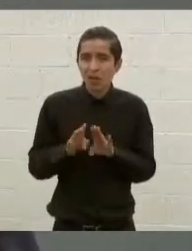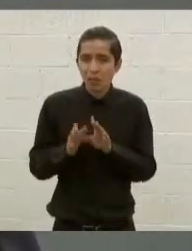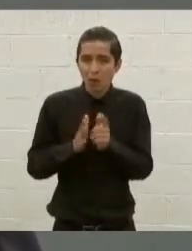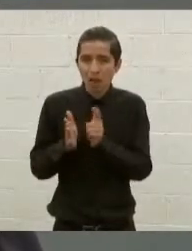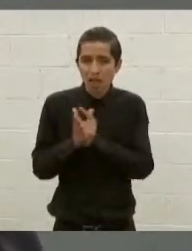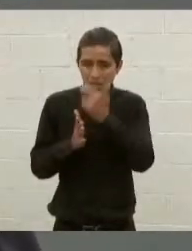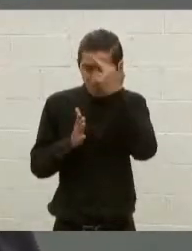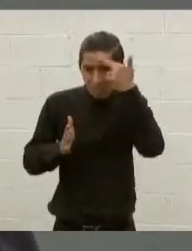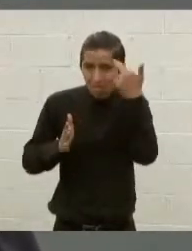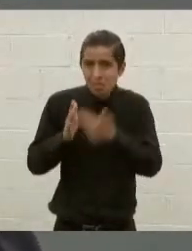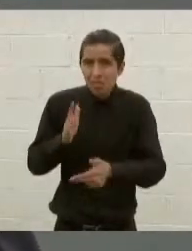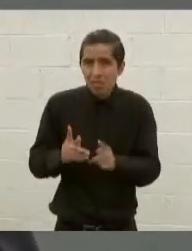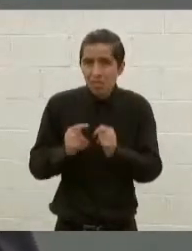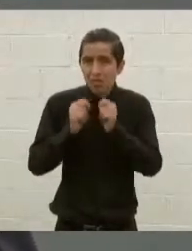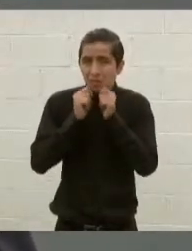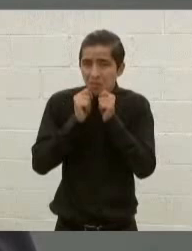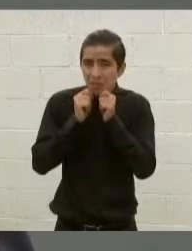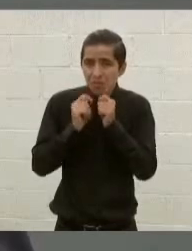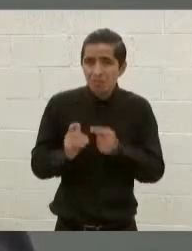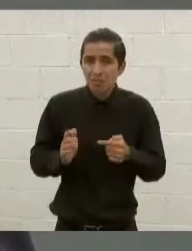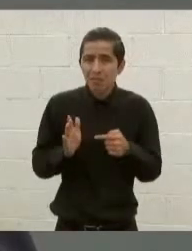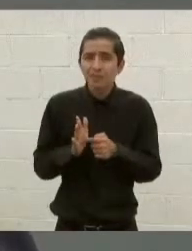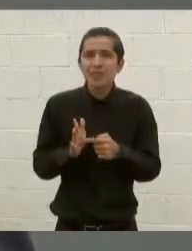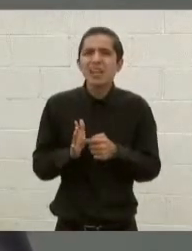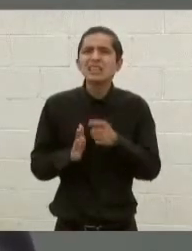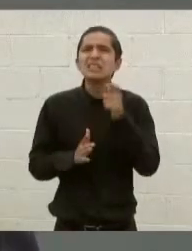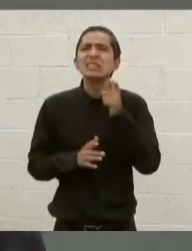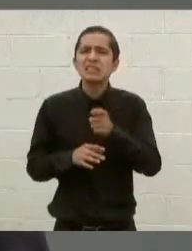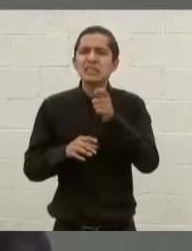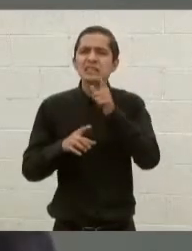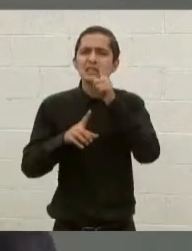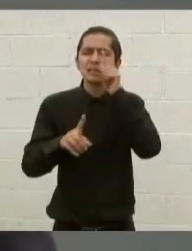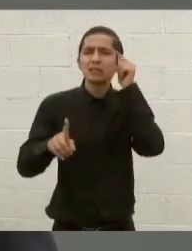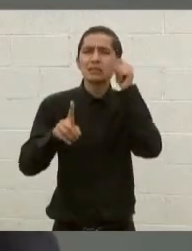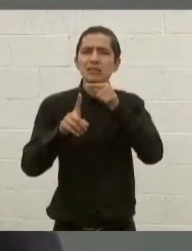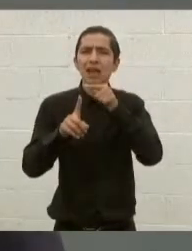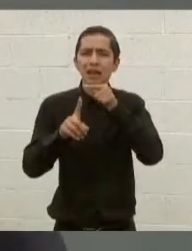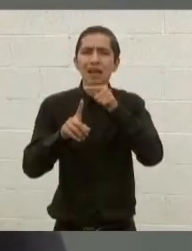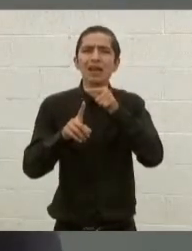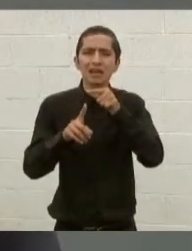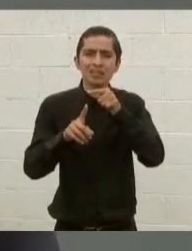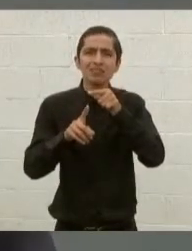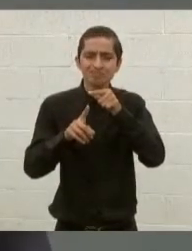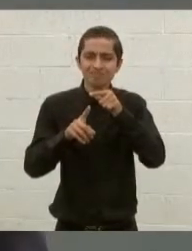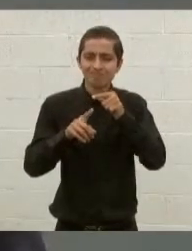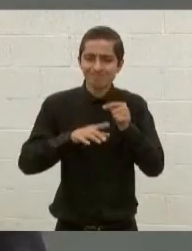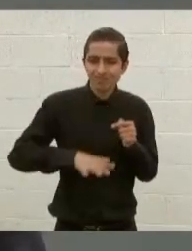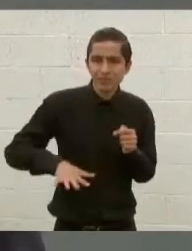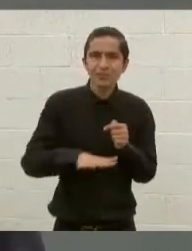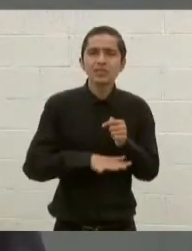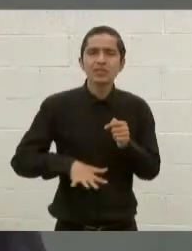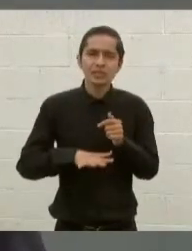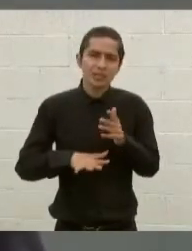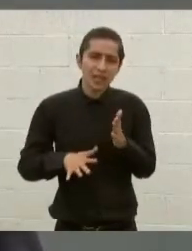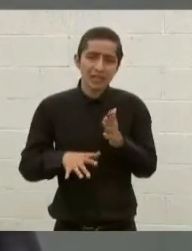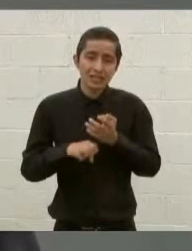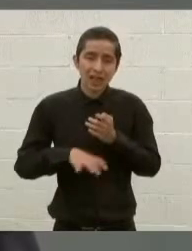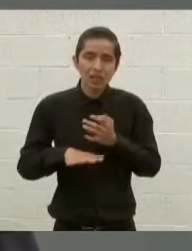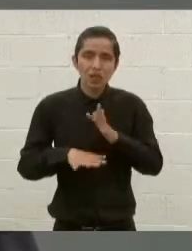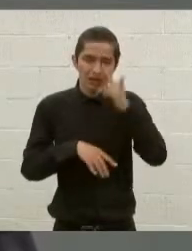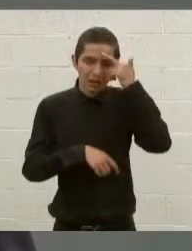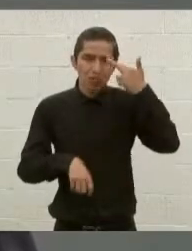a la ley es un reto al Estado de Derecho y somos los responsables